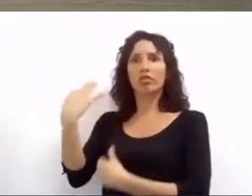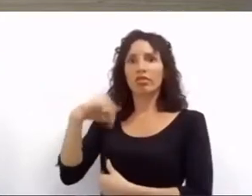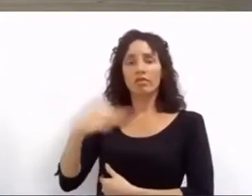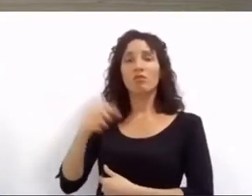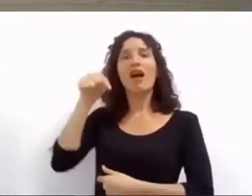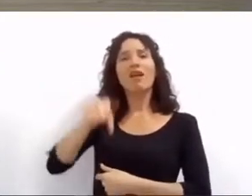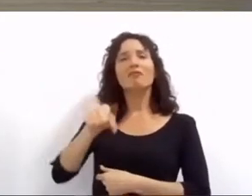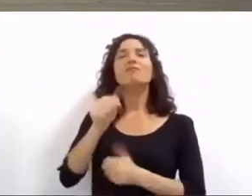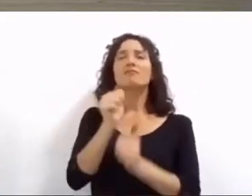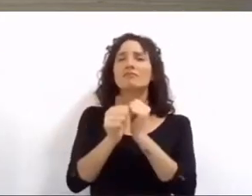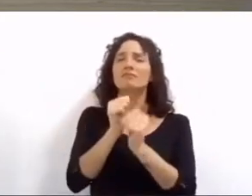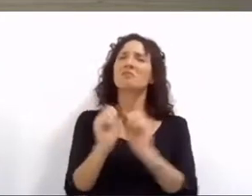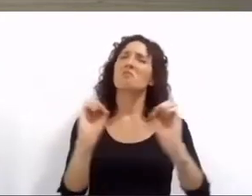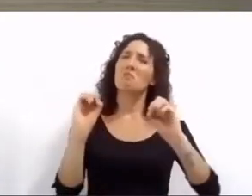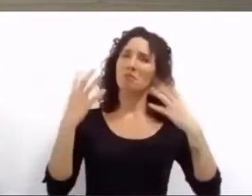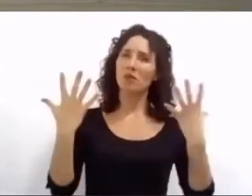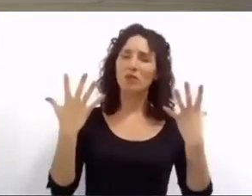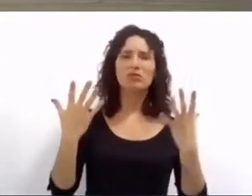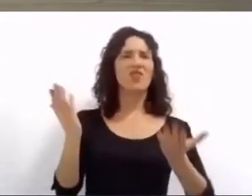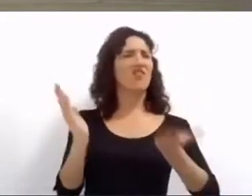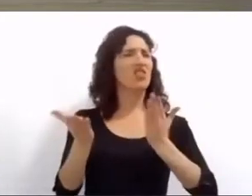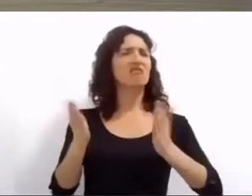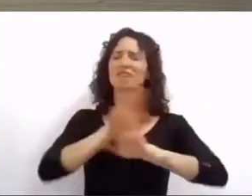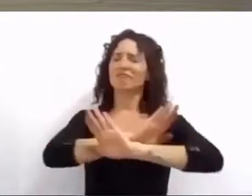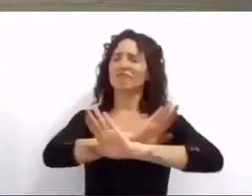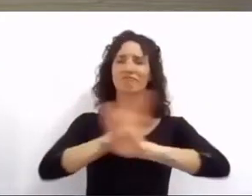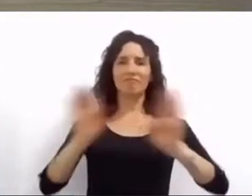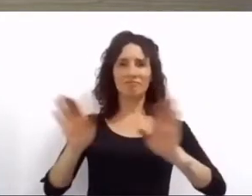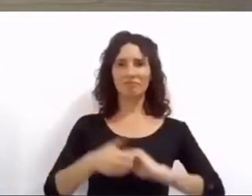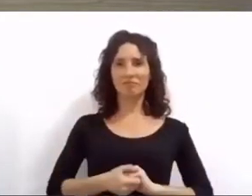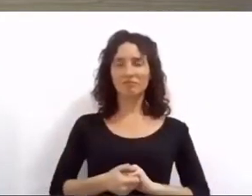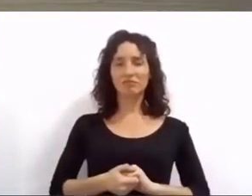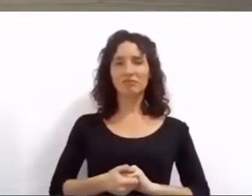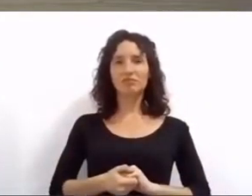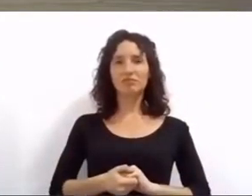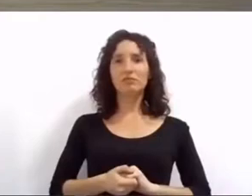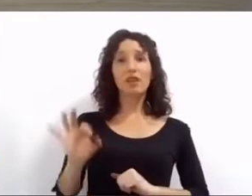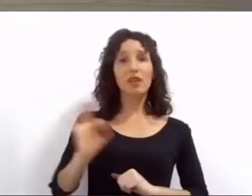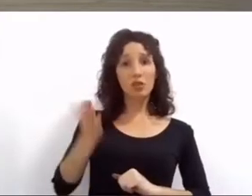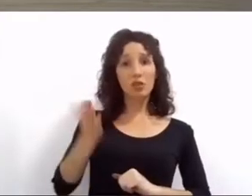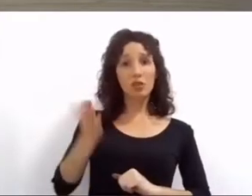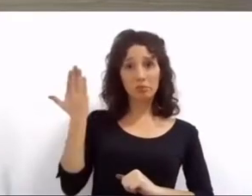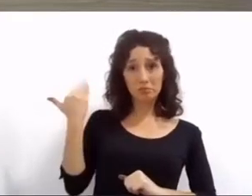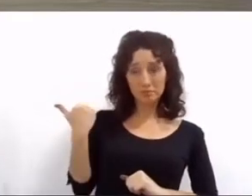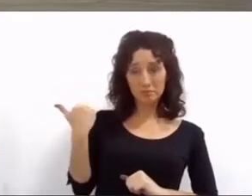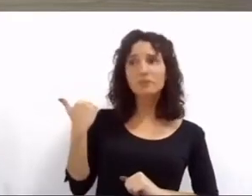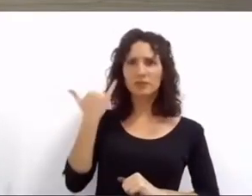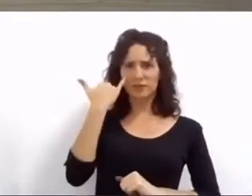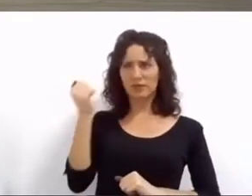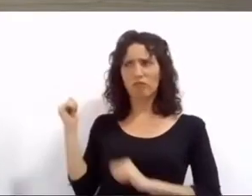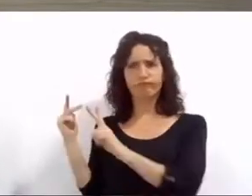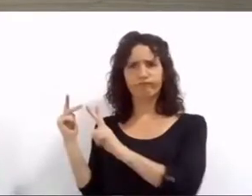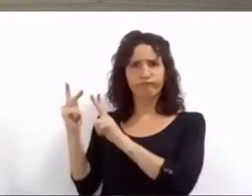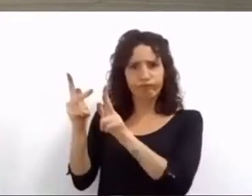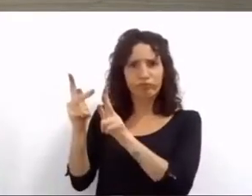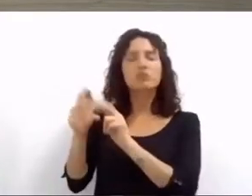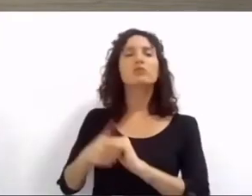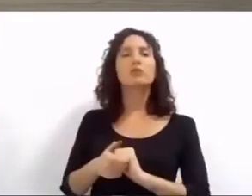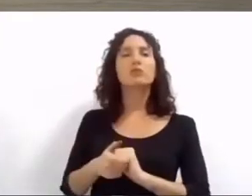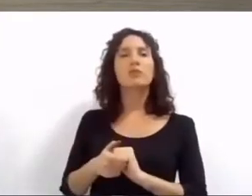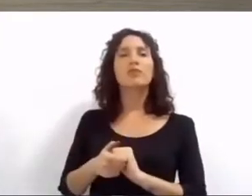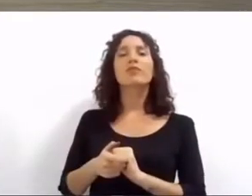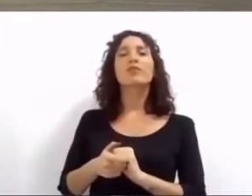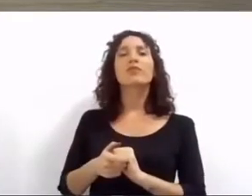prevenir acciones violentas. Dijimos el año pasado aquí en este mismo recinto que íbamos a poner en funcionamiento